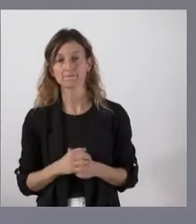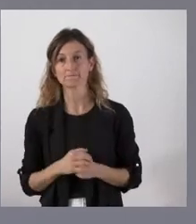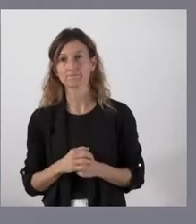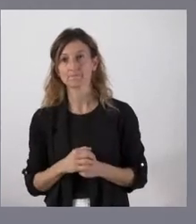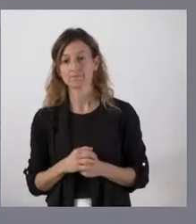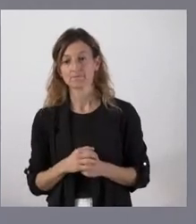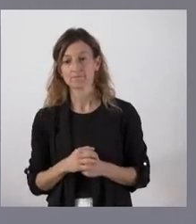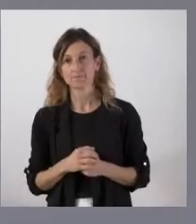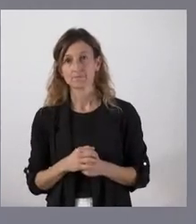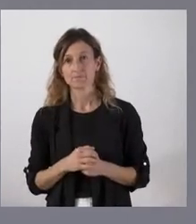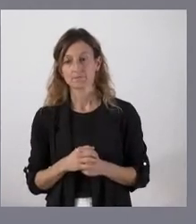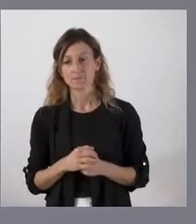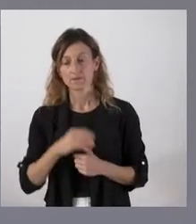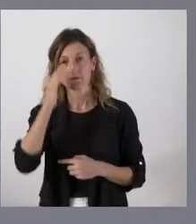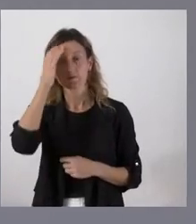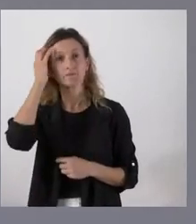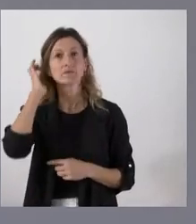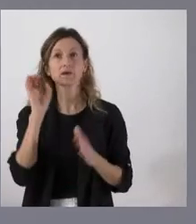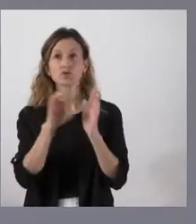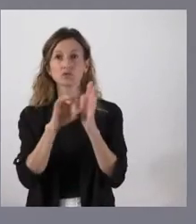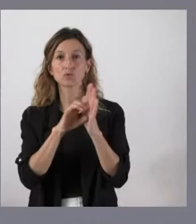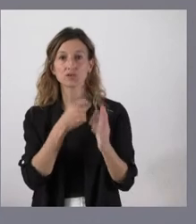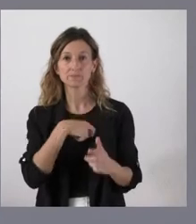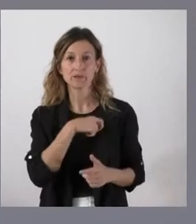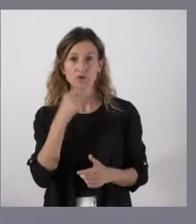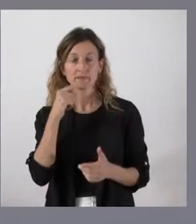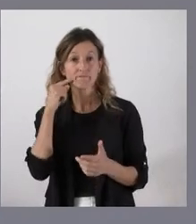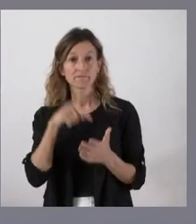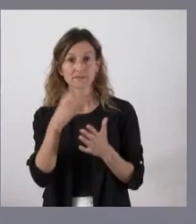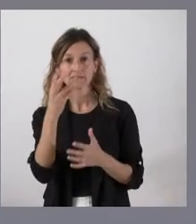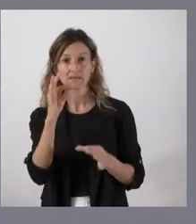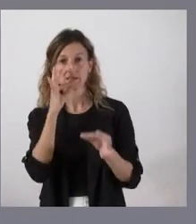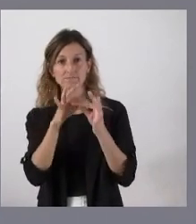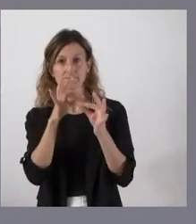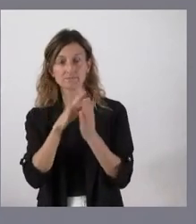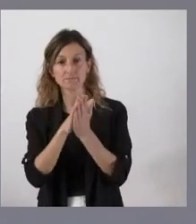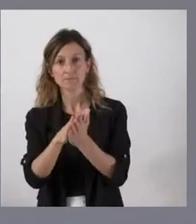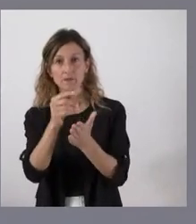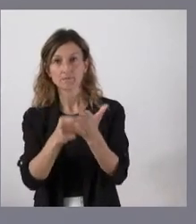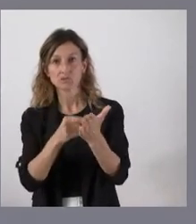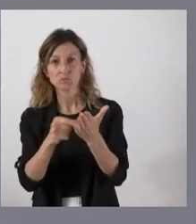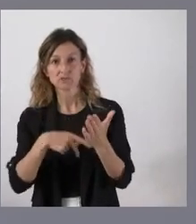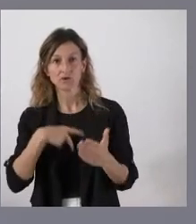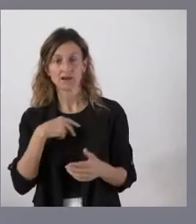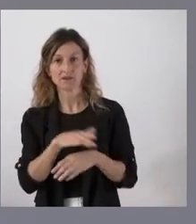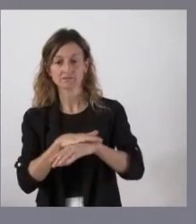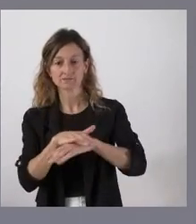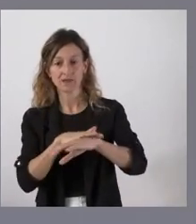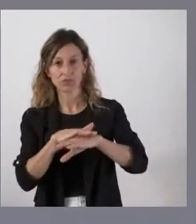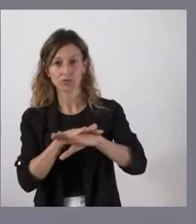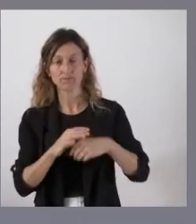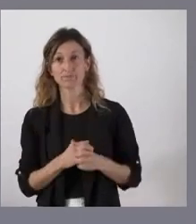Estatuto de Autonomía de que la Constitución Española establece la fecha del 30 de septiembre para presentar los presupuestos generales del Estado y, por tanto, deja ese margen